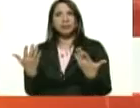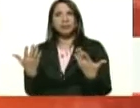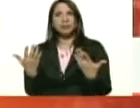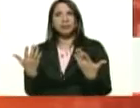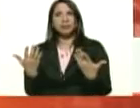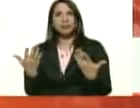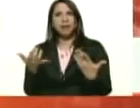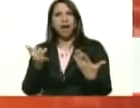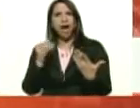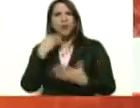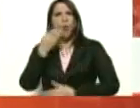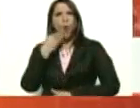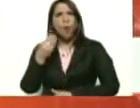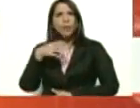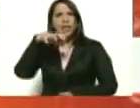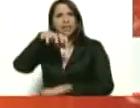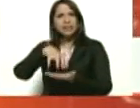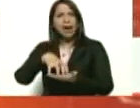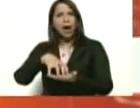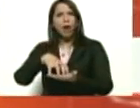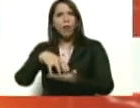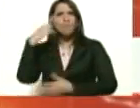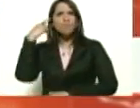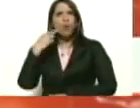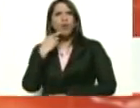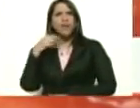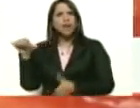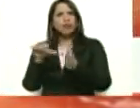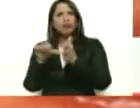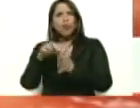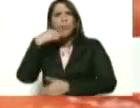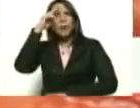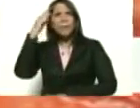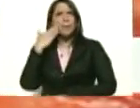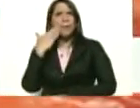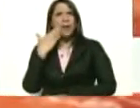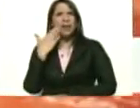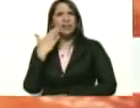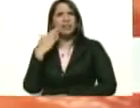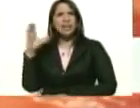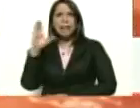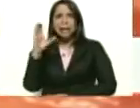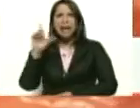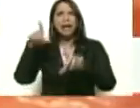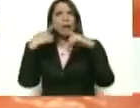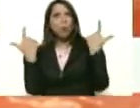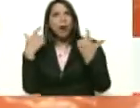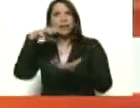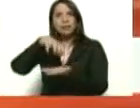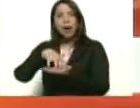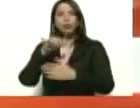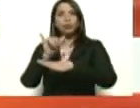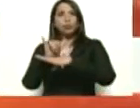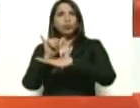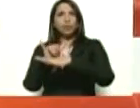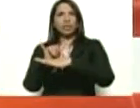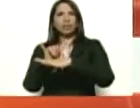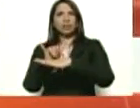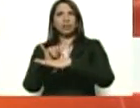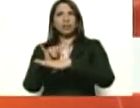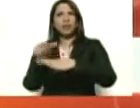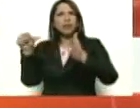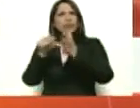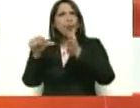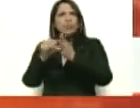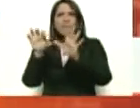Hay muchachos que vienen del estado Bolívar y dónde está el papá y la mamá, muchachos de Caracas, de La Guaira, del estado Sucre. ¿Dónde